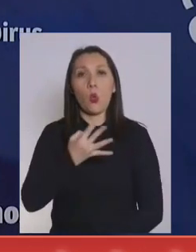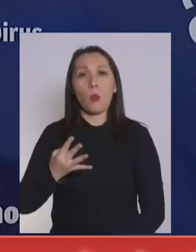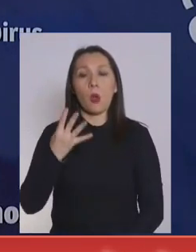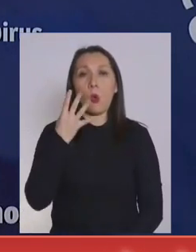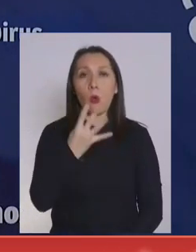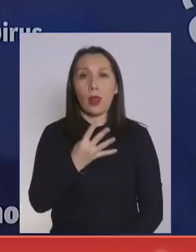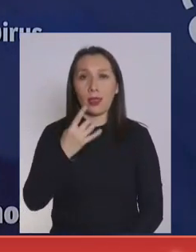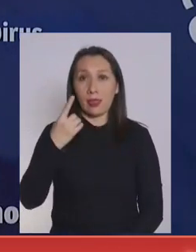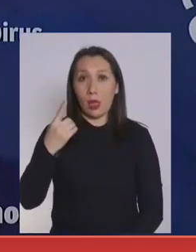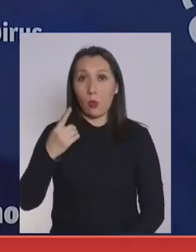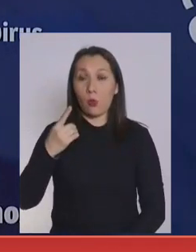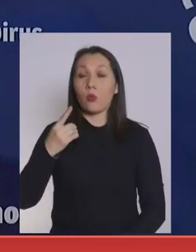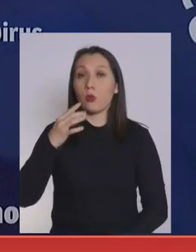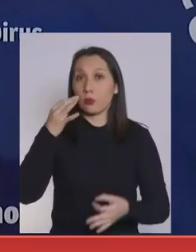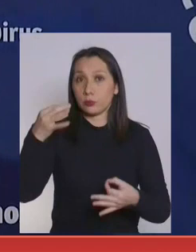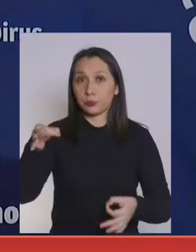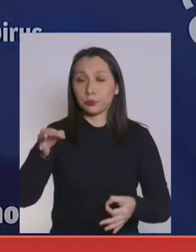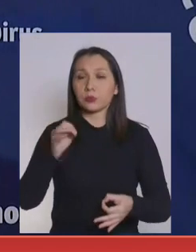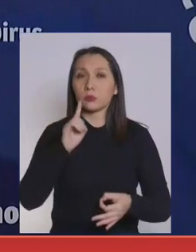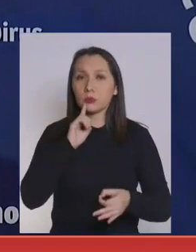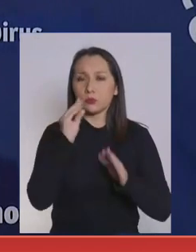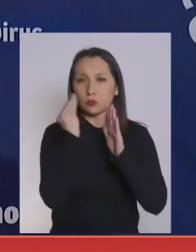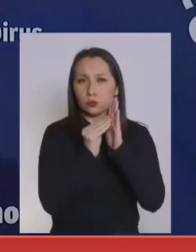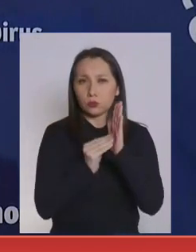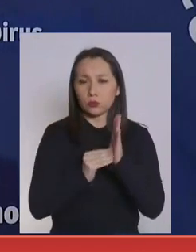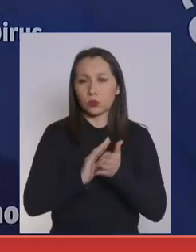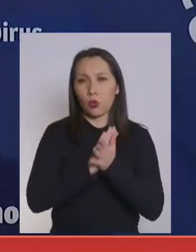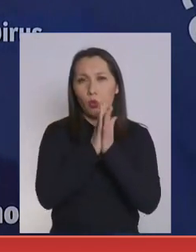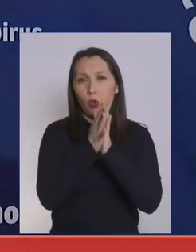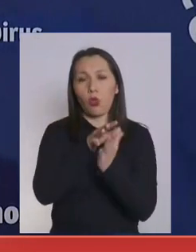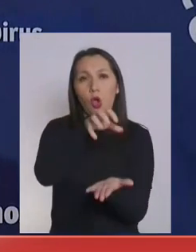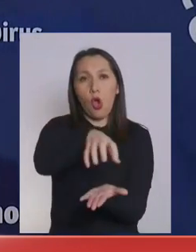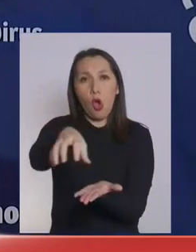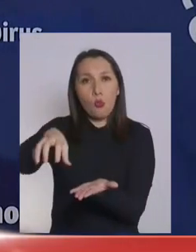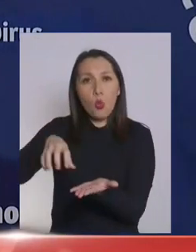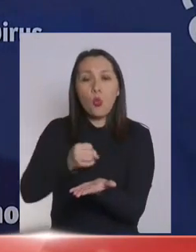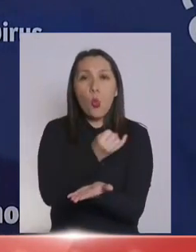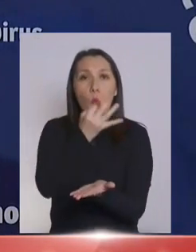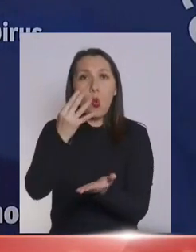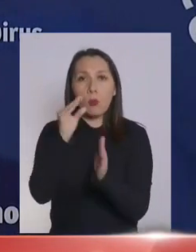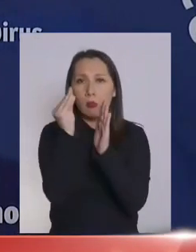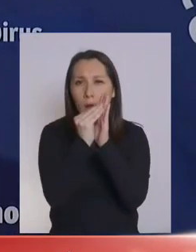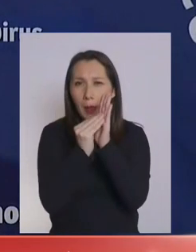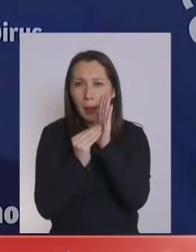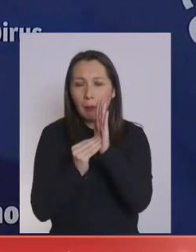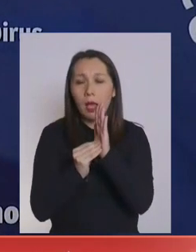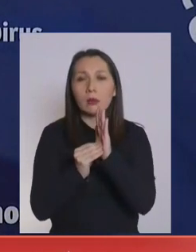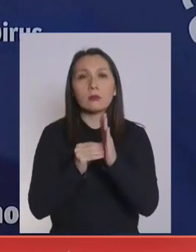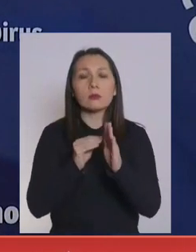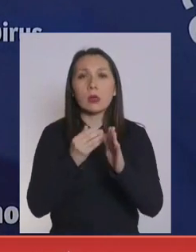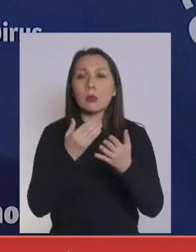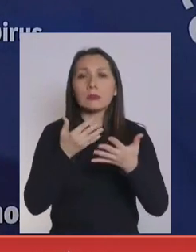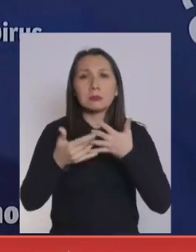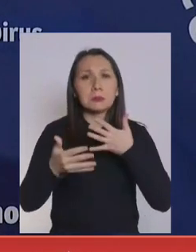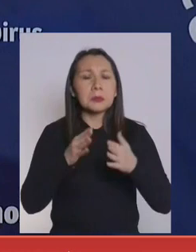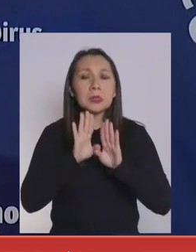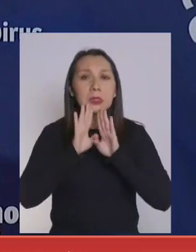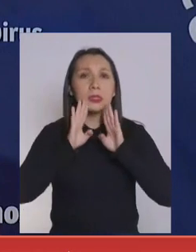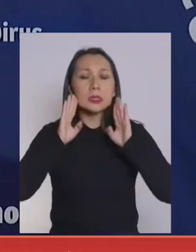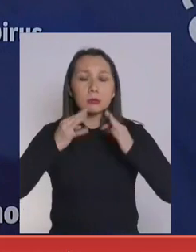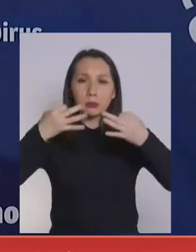va a traer todos los datos comuna por comuna para transparentar al máximo